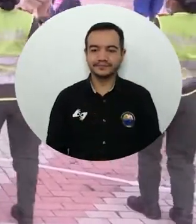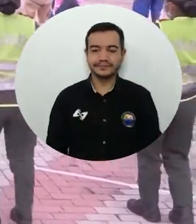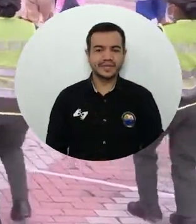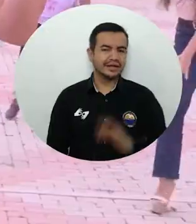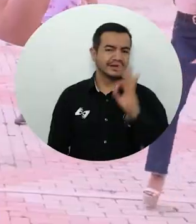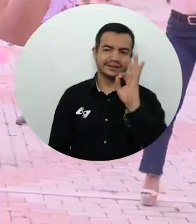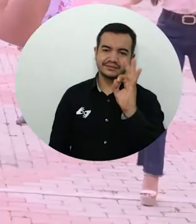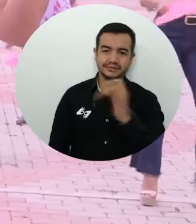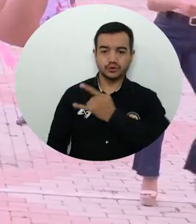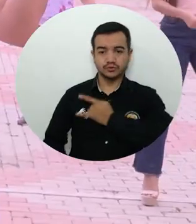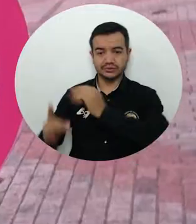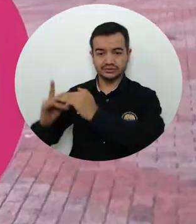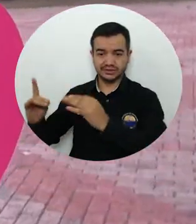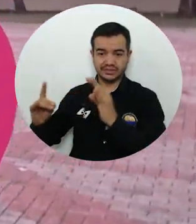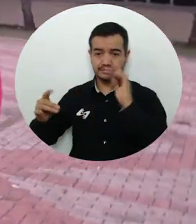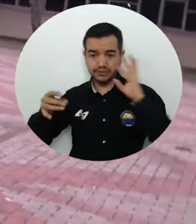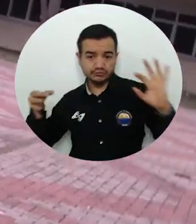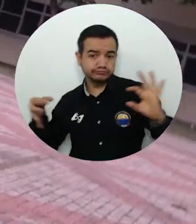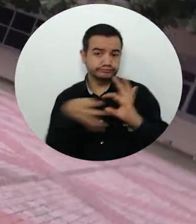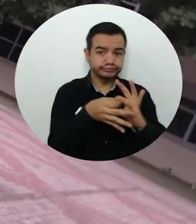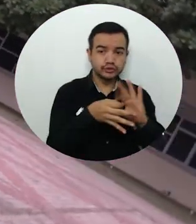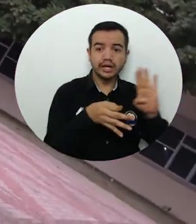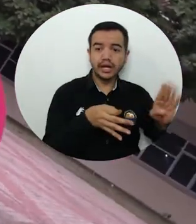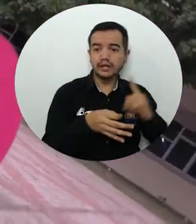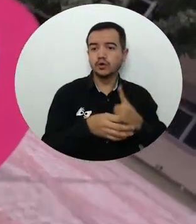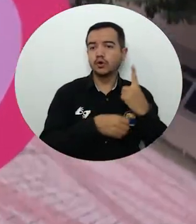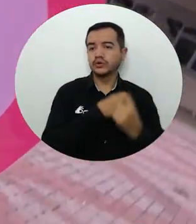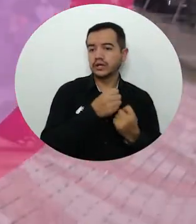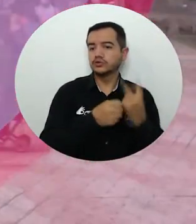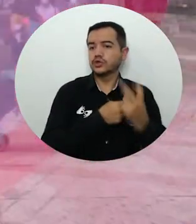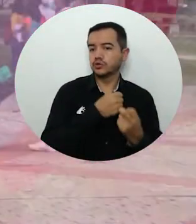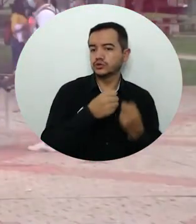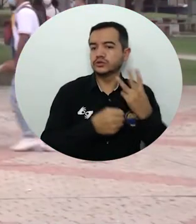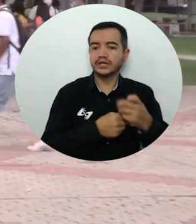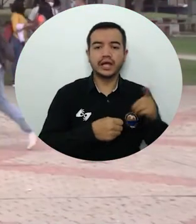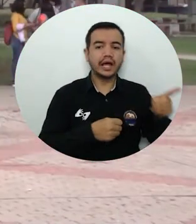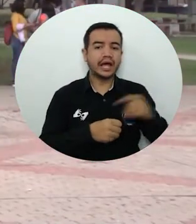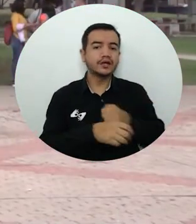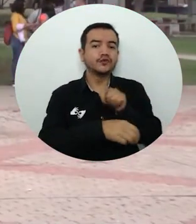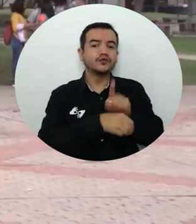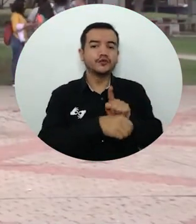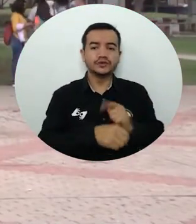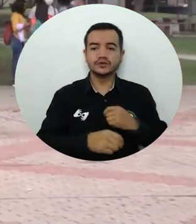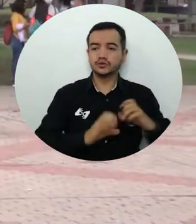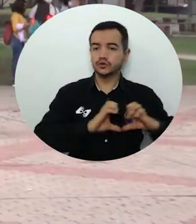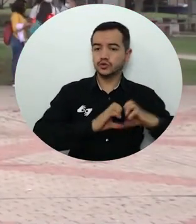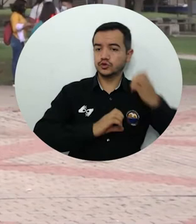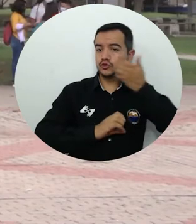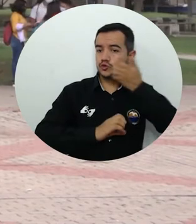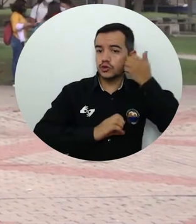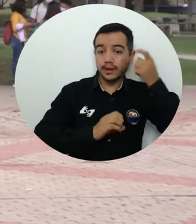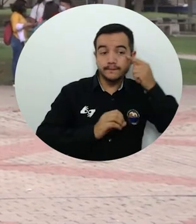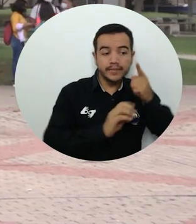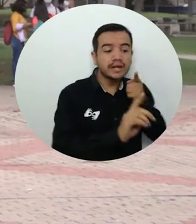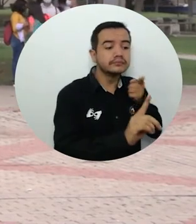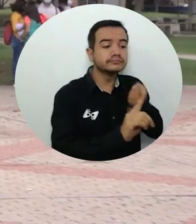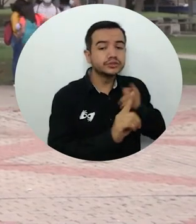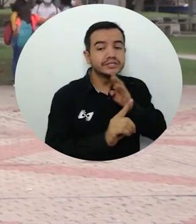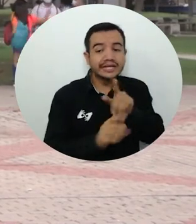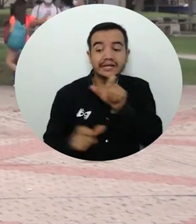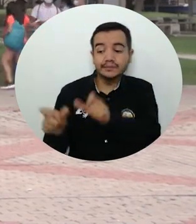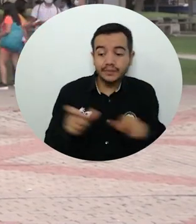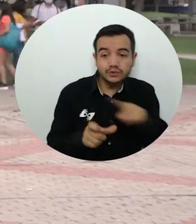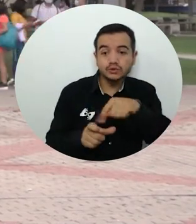la Fundación Corazón Rosa y nosotros estamos trabajando todos los años para poder hacer concientización, no solo a los estudiantes de la Universidad del Magdalena, a sus